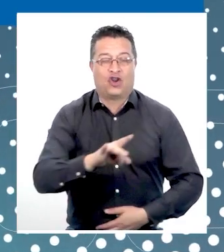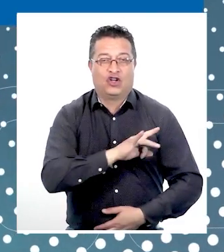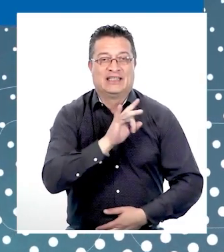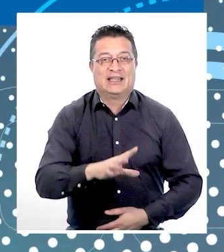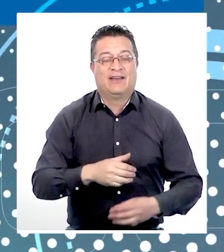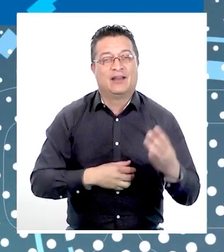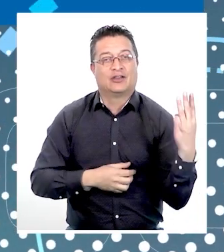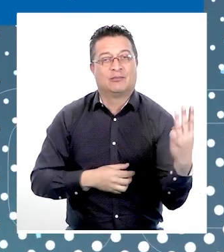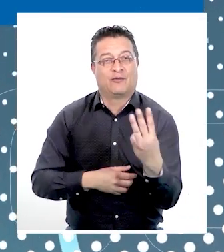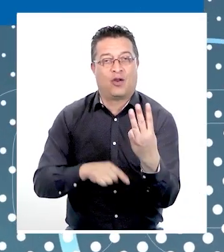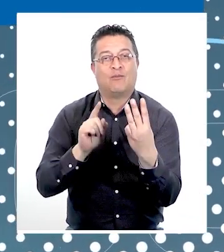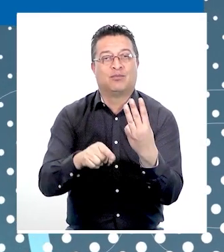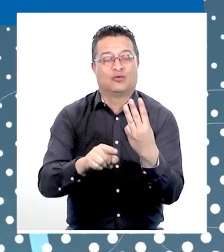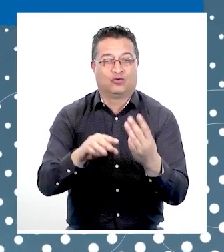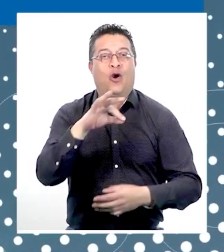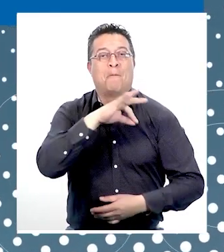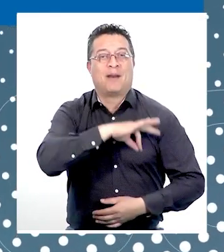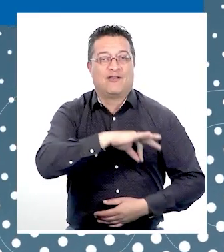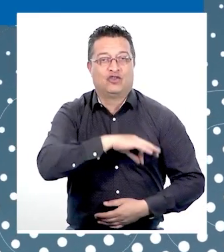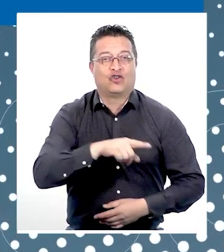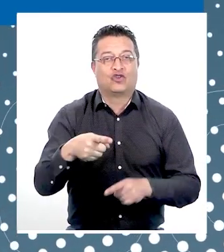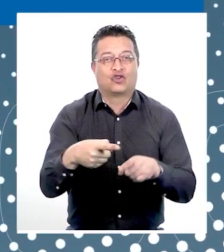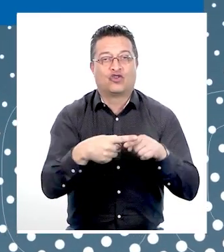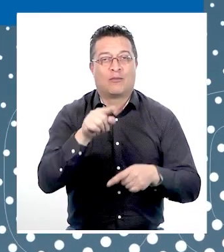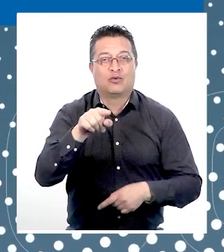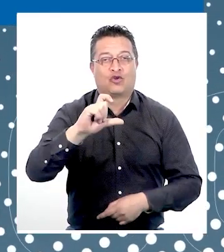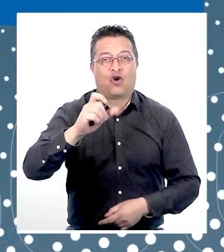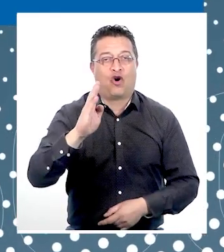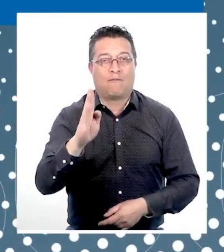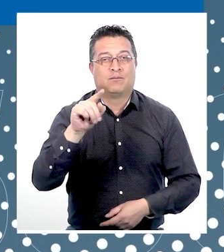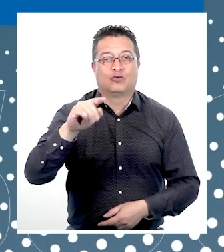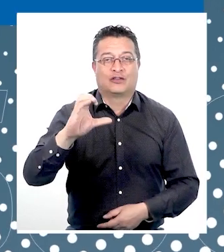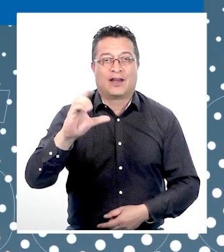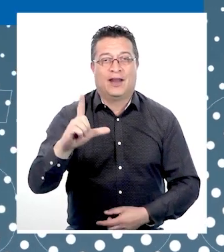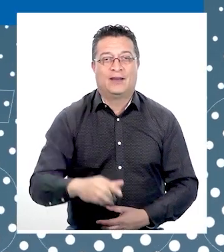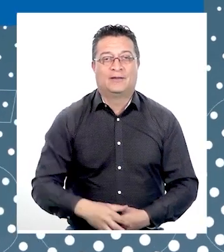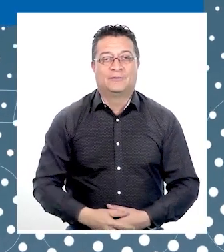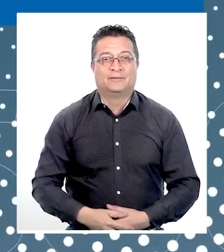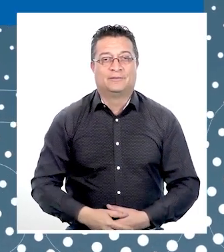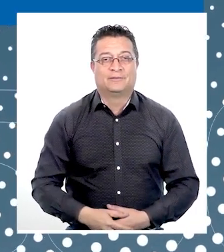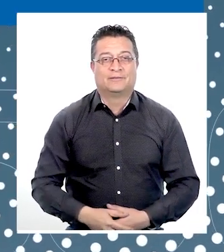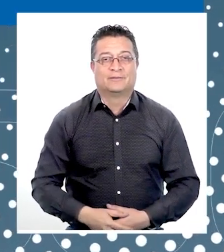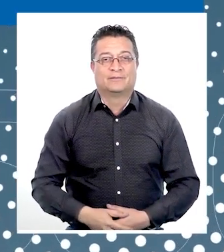Social del Gobierno de Chile. www.previsionsocial.gov.cl.cl.cl www.previsionsocial.previsionsocial.previsionsocial.previsionsocial